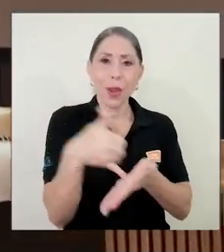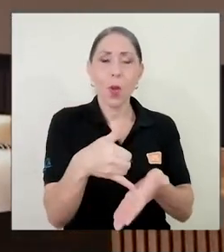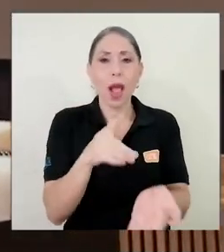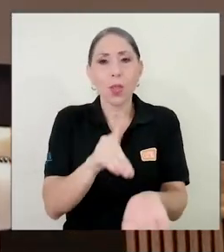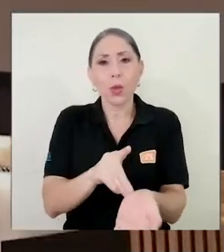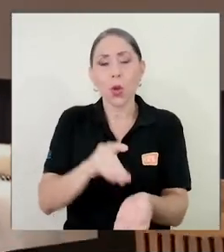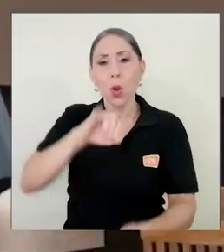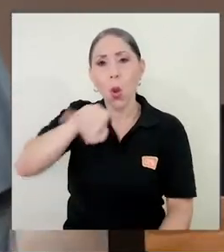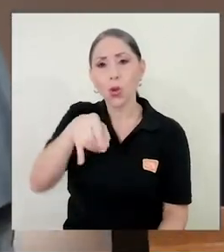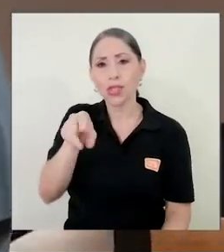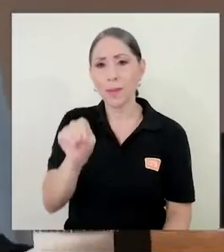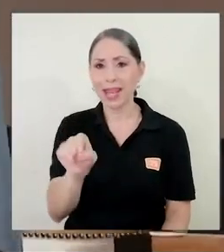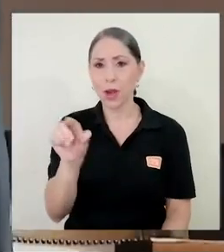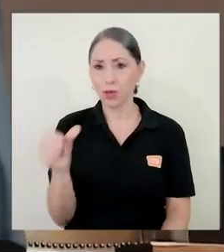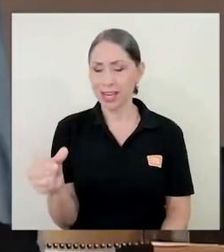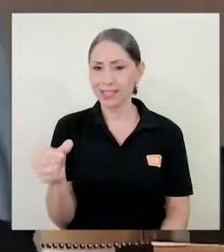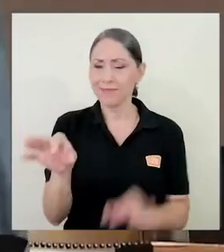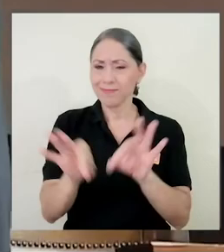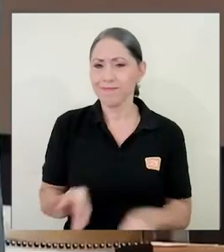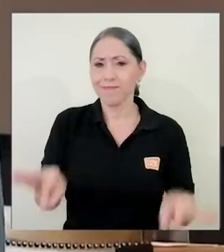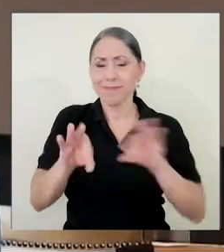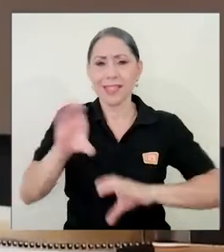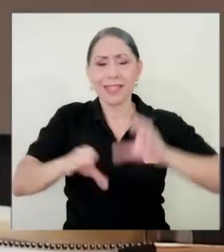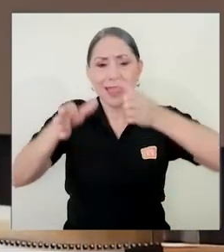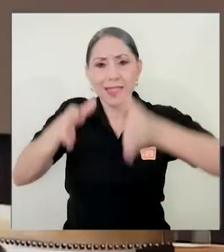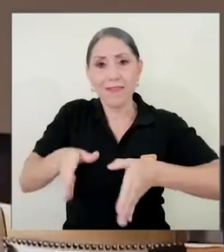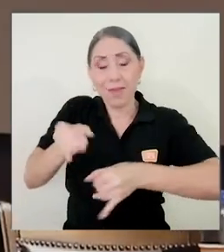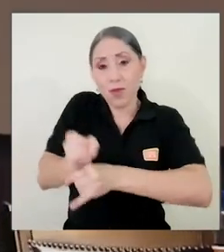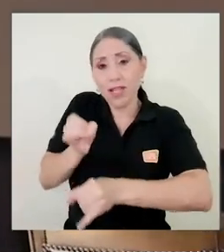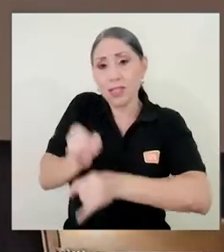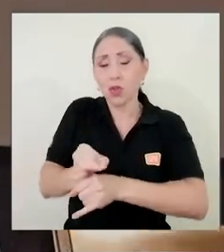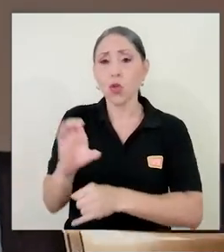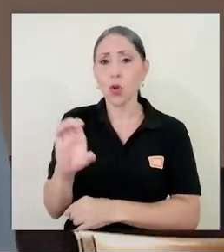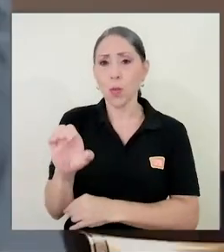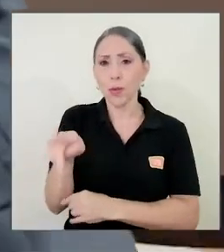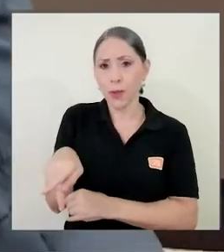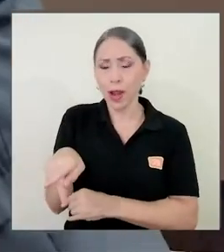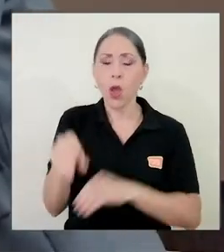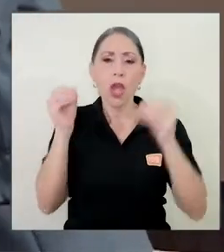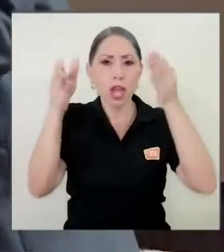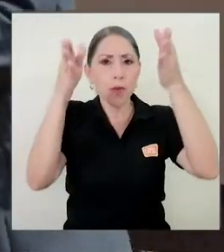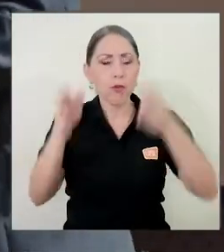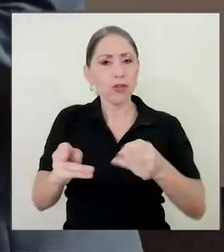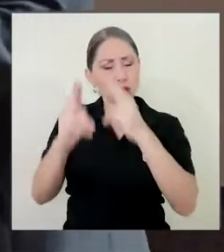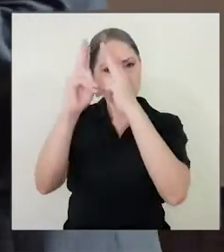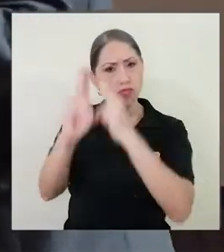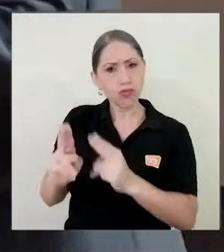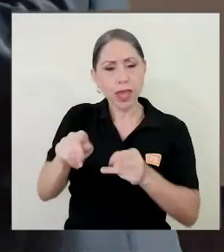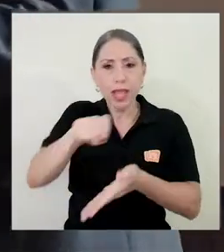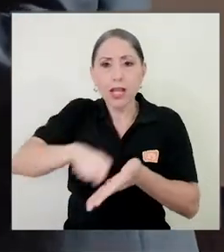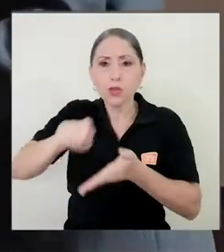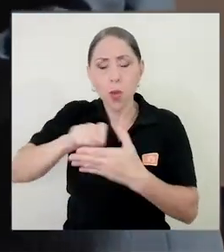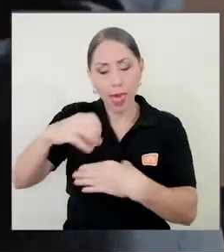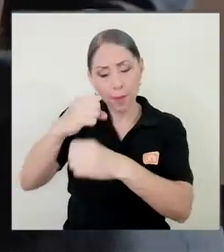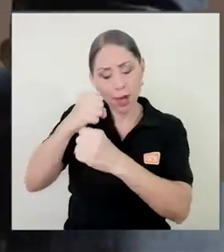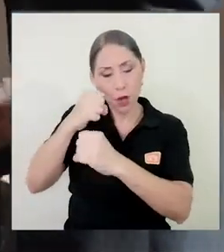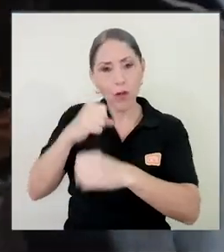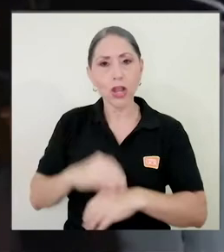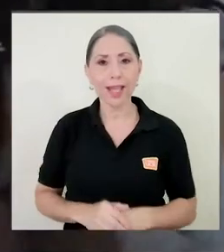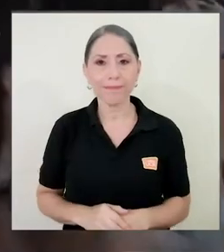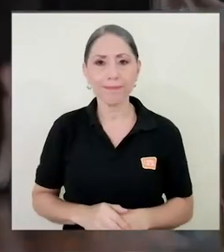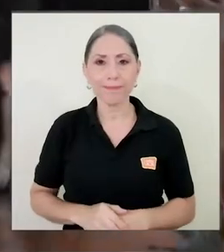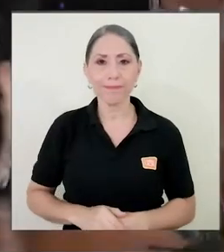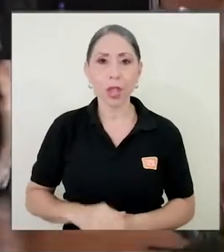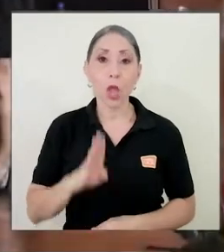Gutiérrez, destacado científico del Instituto Clodomiro Picado y profesor emérito de la Escuela de Microbiología. lado,